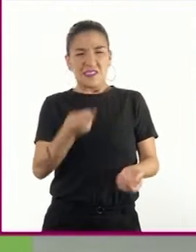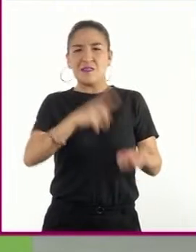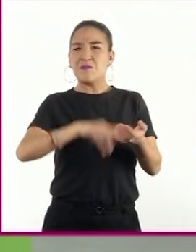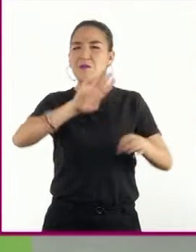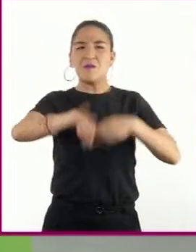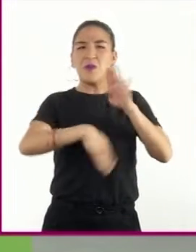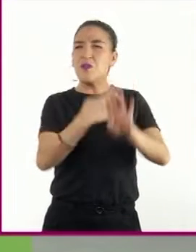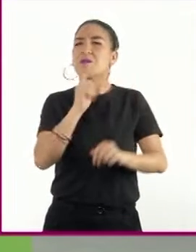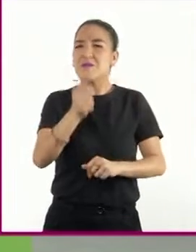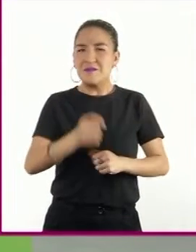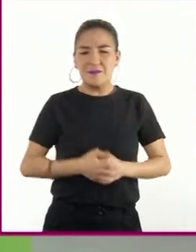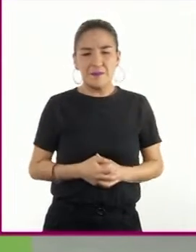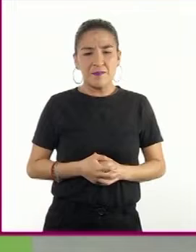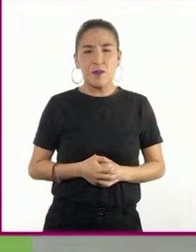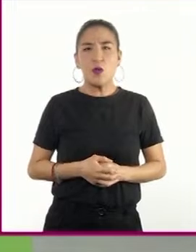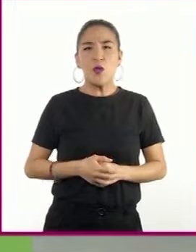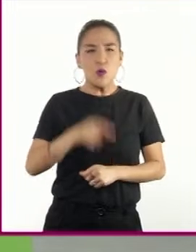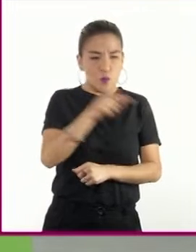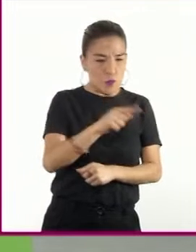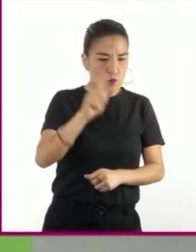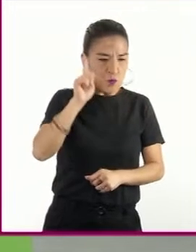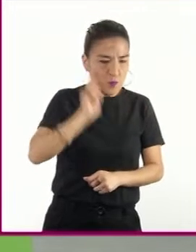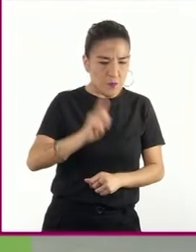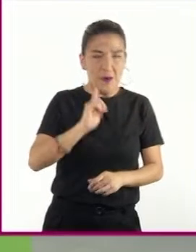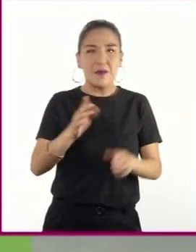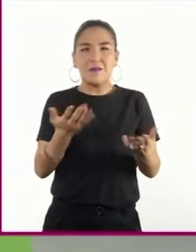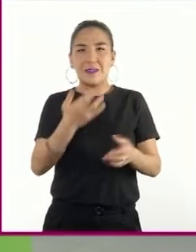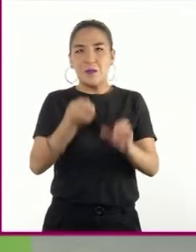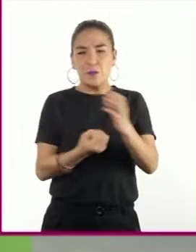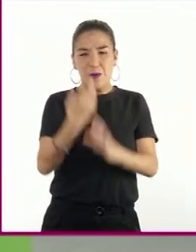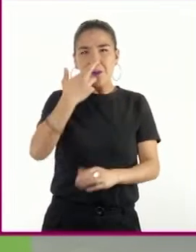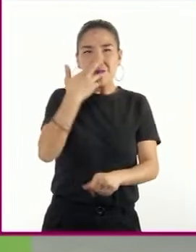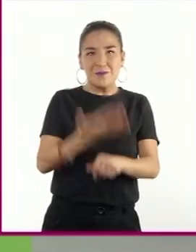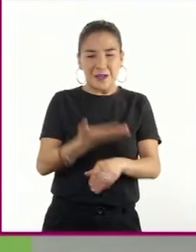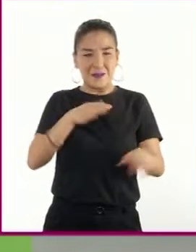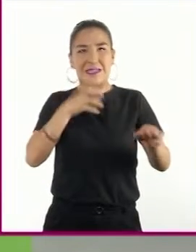¿Cuál fue el papel de la mujer en la Segunda Guerra Mundial?